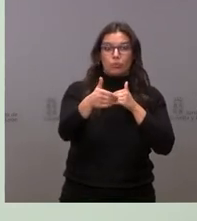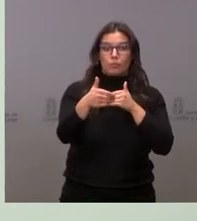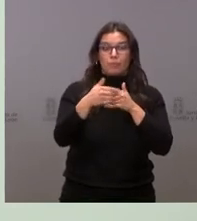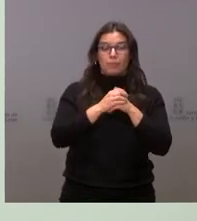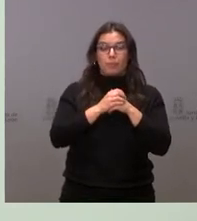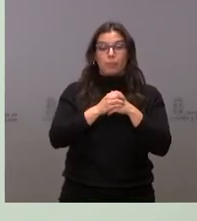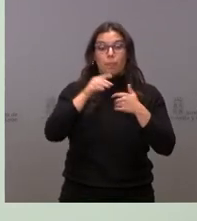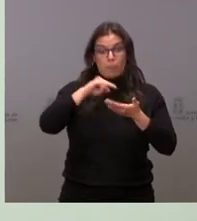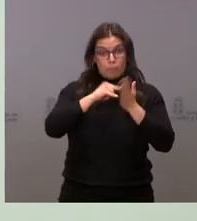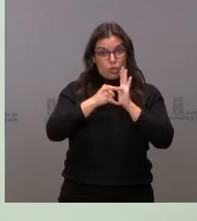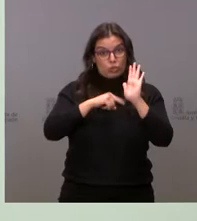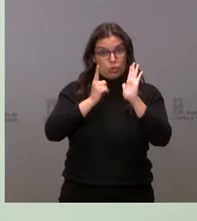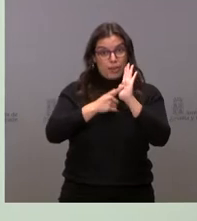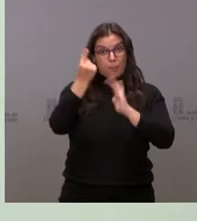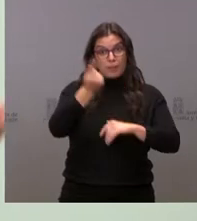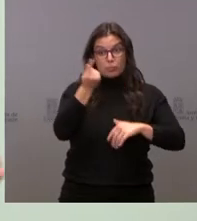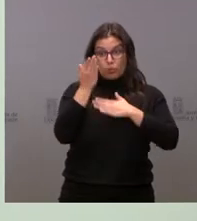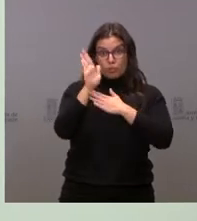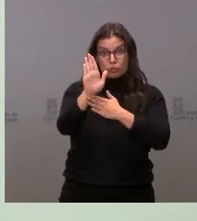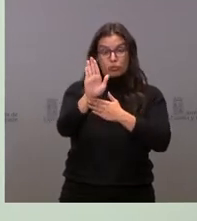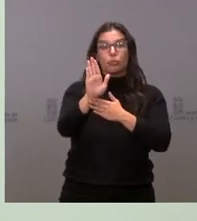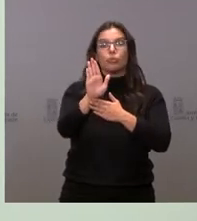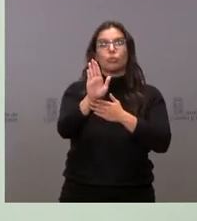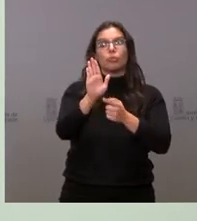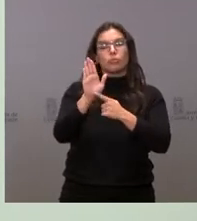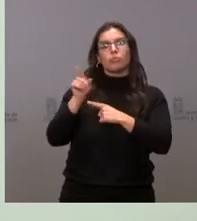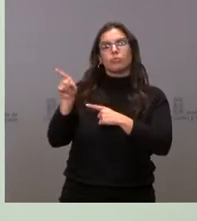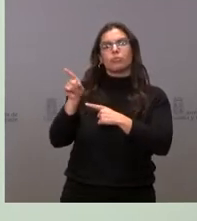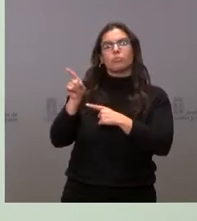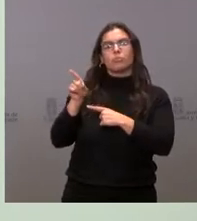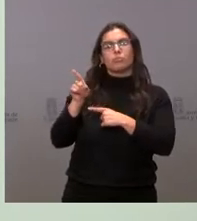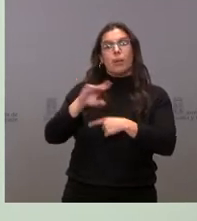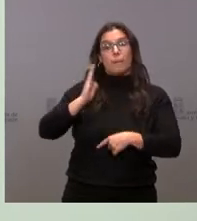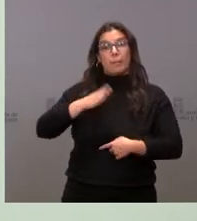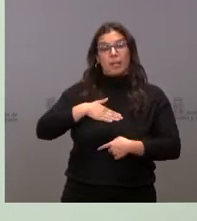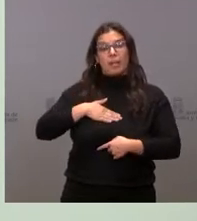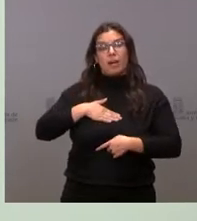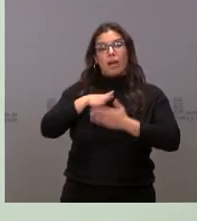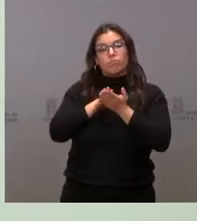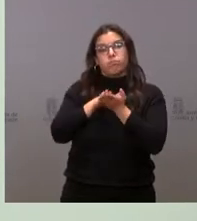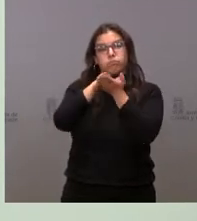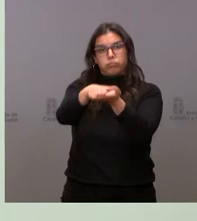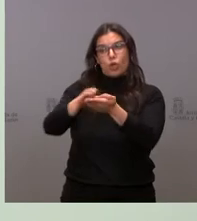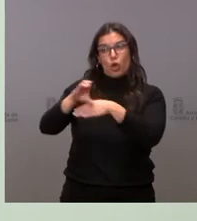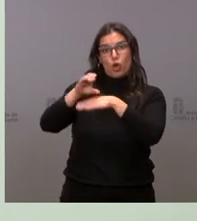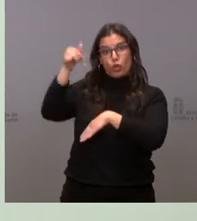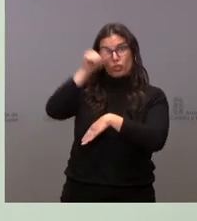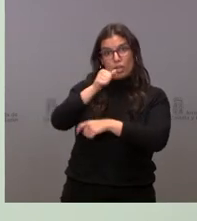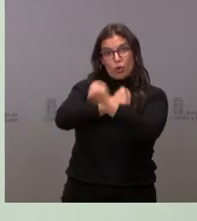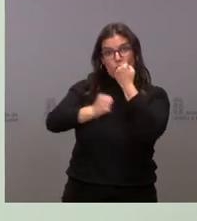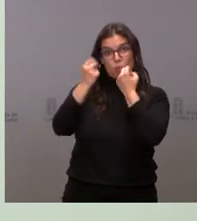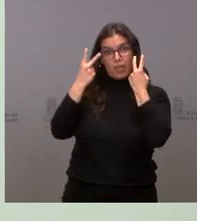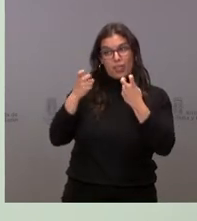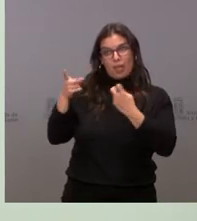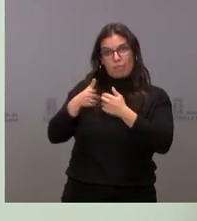de ley de presupuestos lo presentará, lo registrará mañana el consejero de Economía y Hacienda